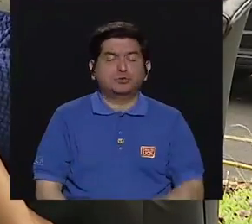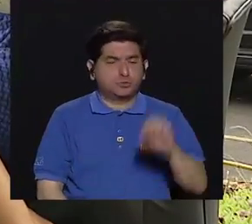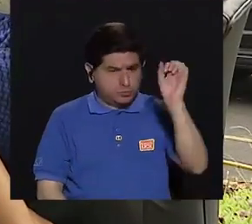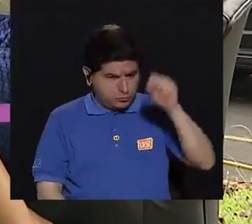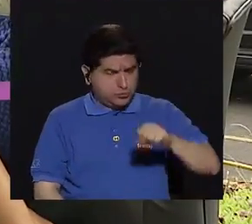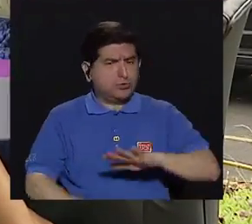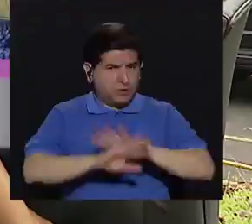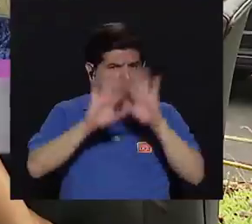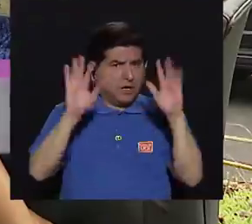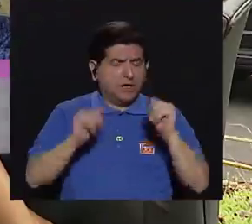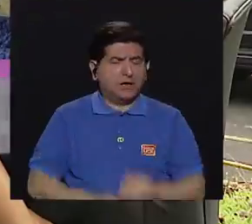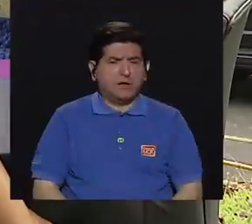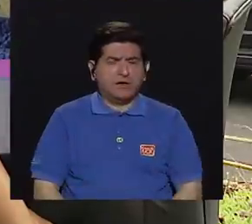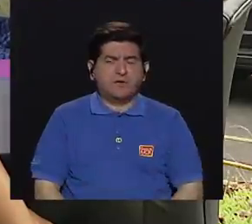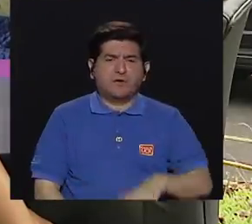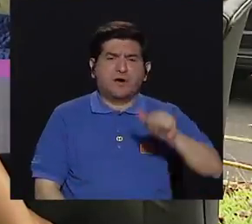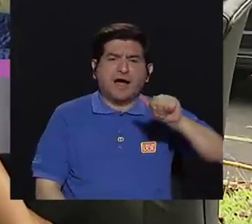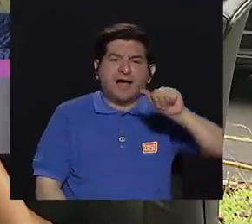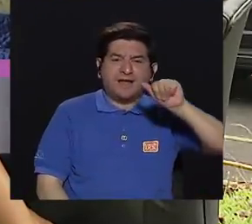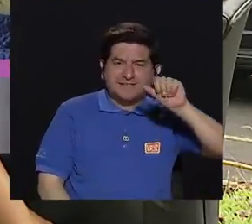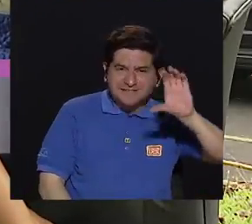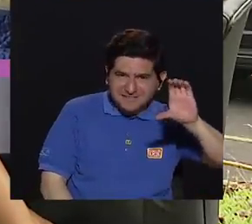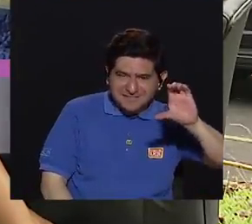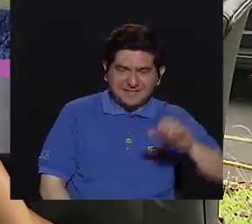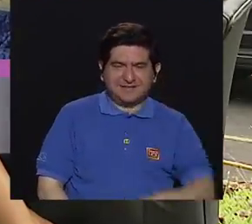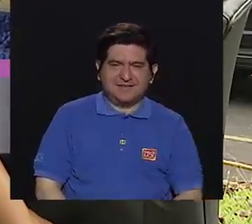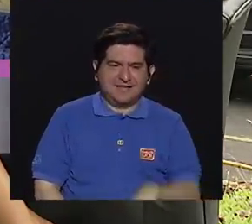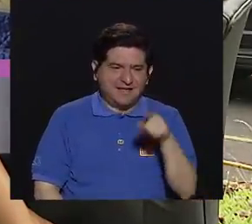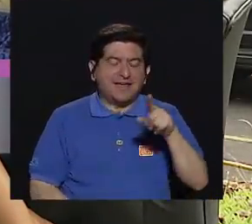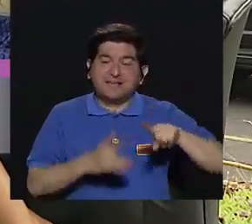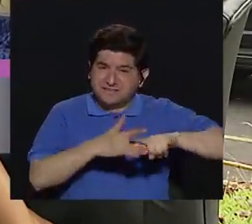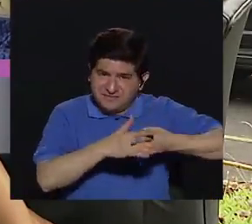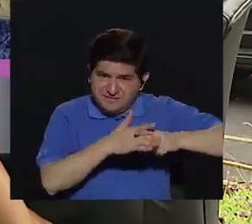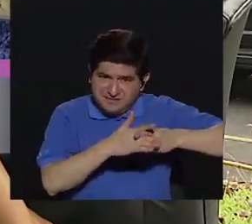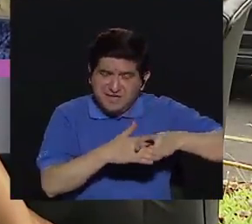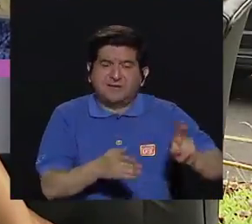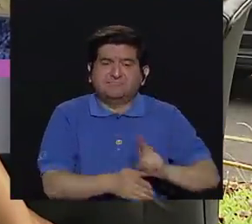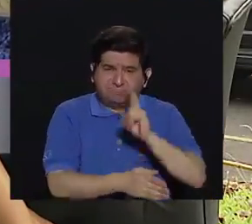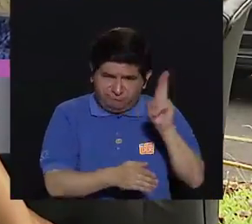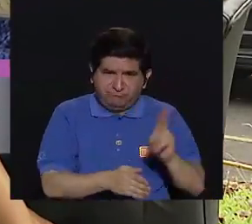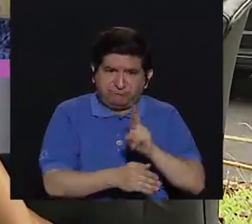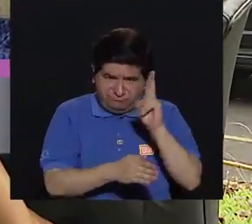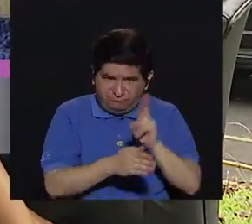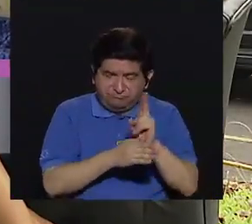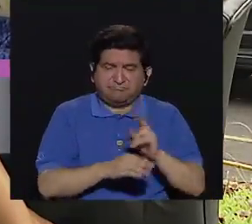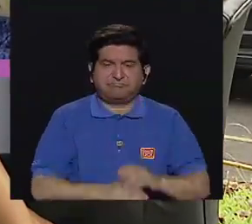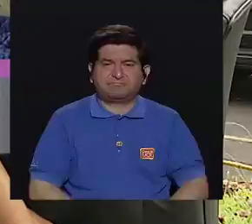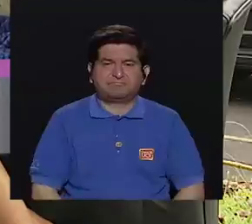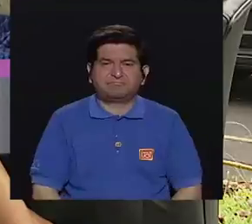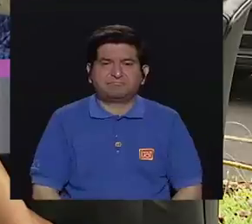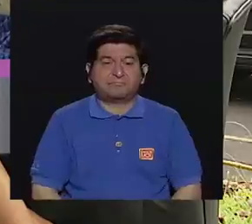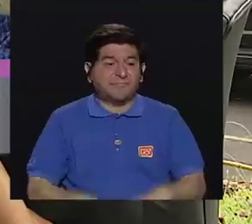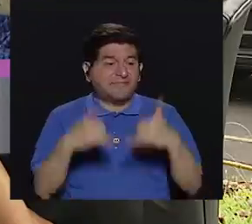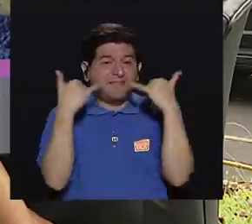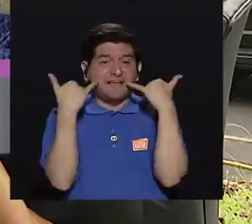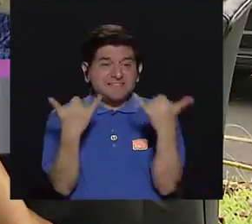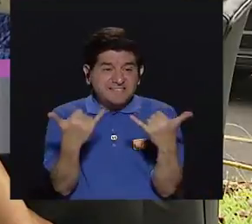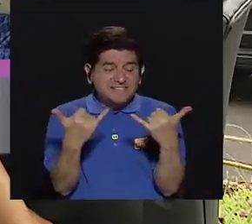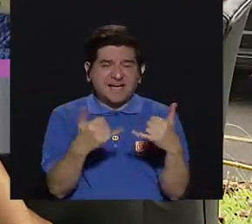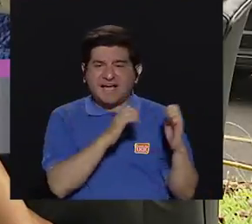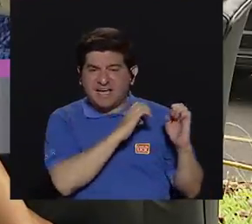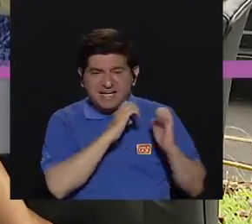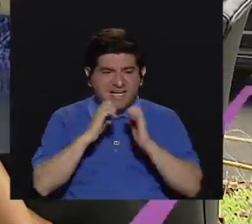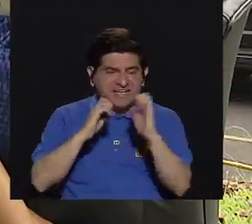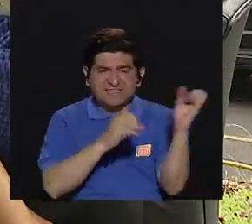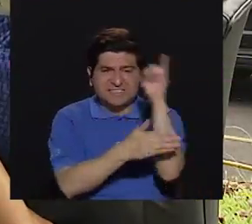¿Cómo no? El aire acondicionado es, digamos, una herramienta que se utiliza ya cuando